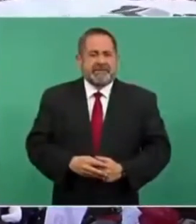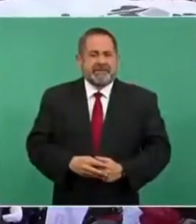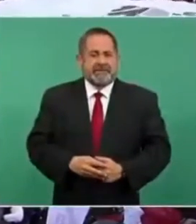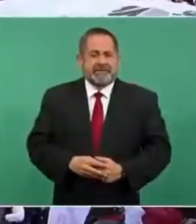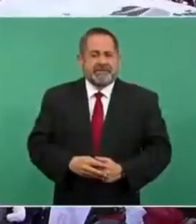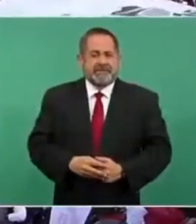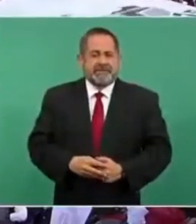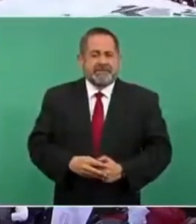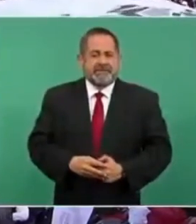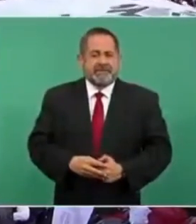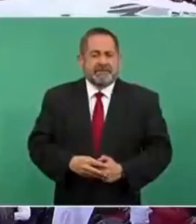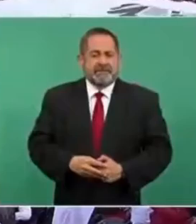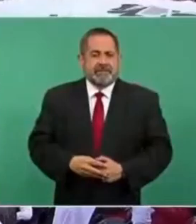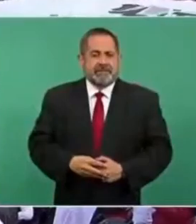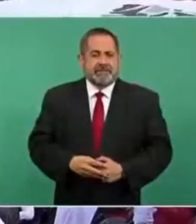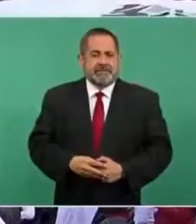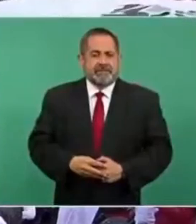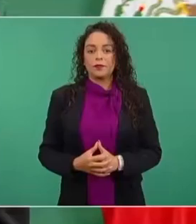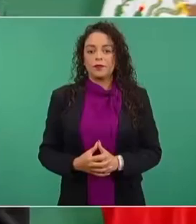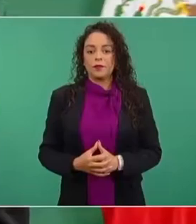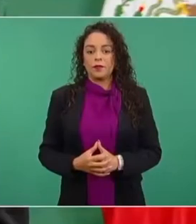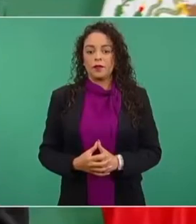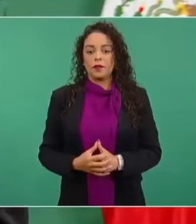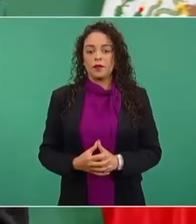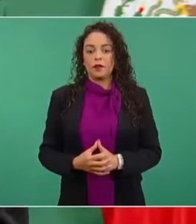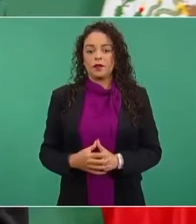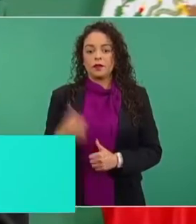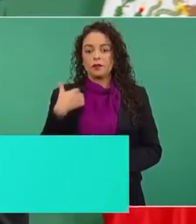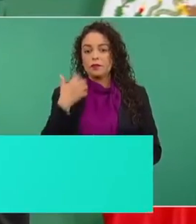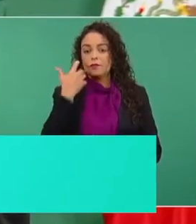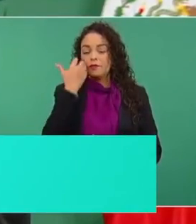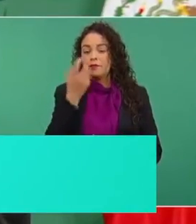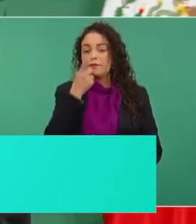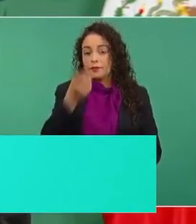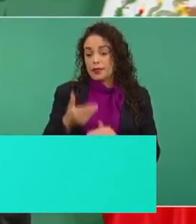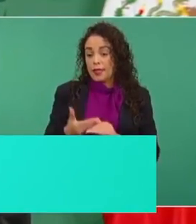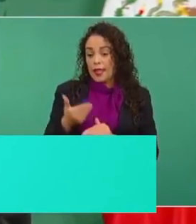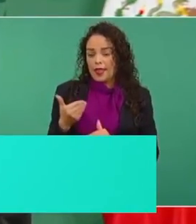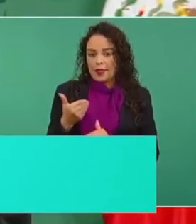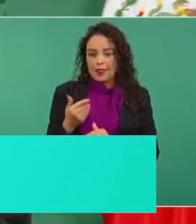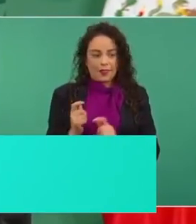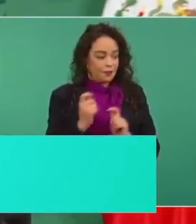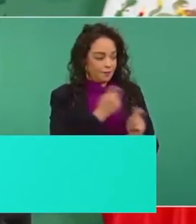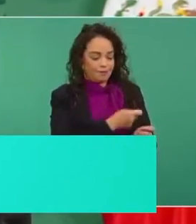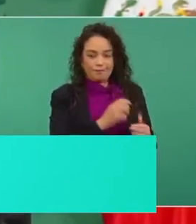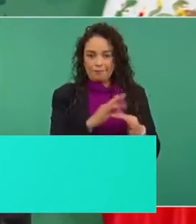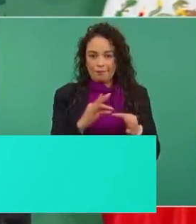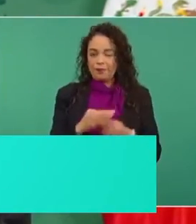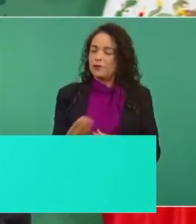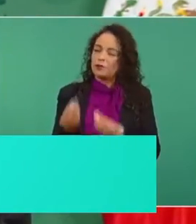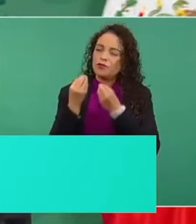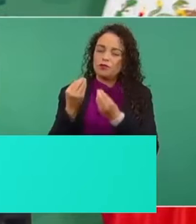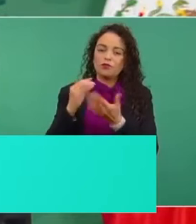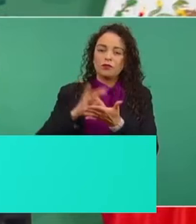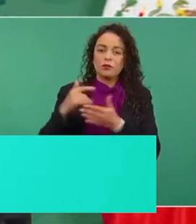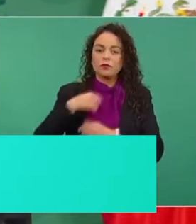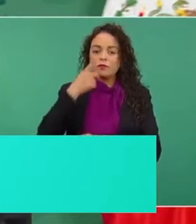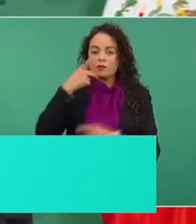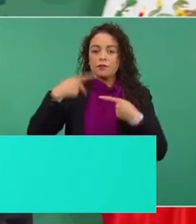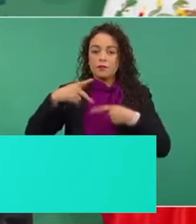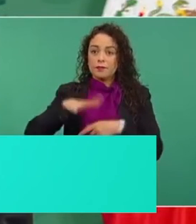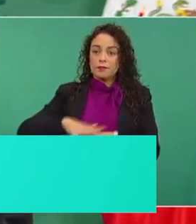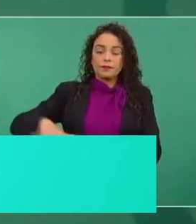desde muy temprano llegaron para apartar sus lugares. Agradecerle mucho, mucho, mucho a la gente por su apoyo, su